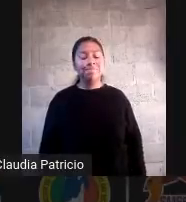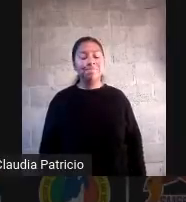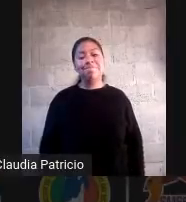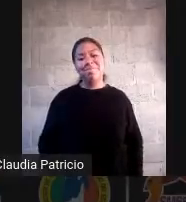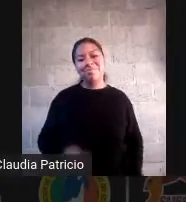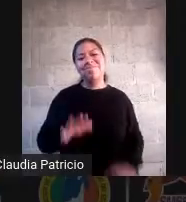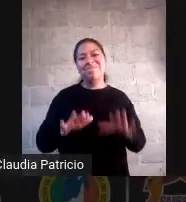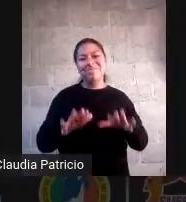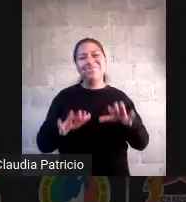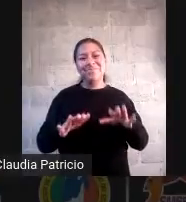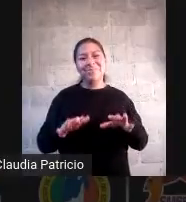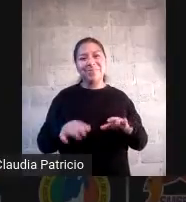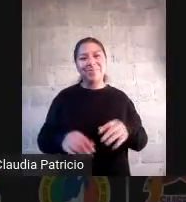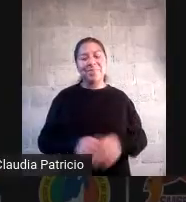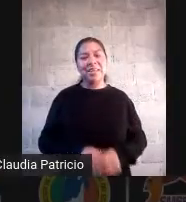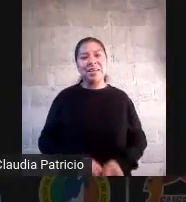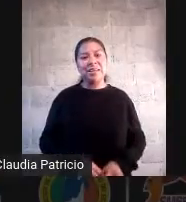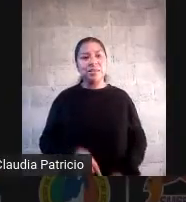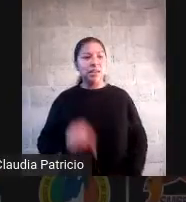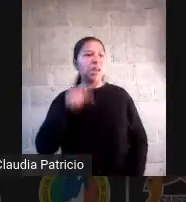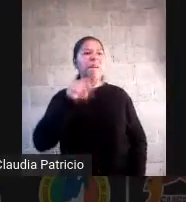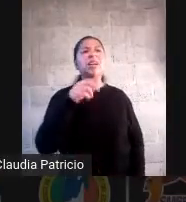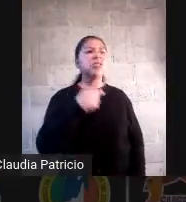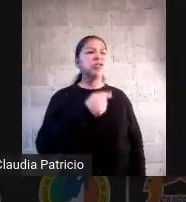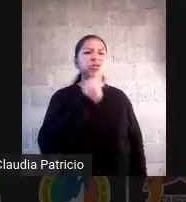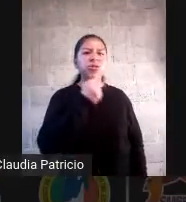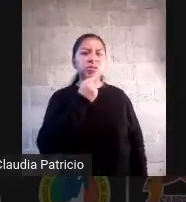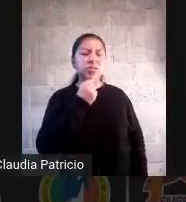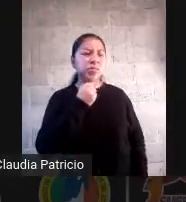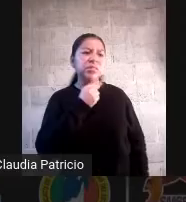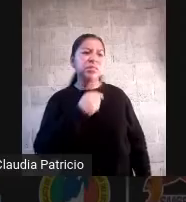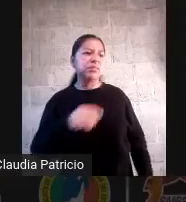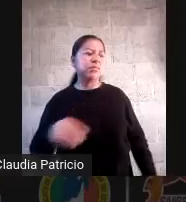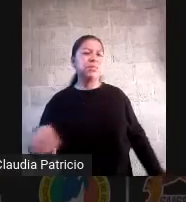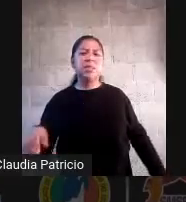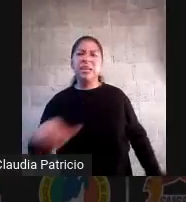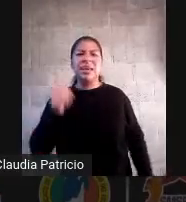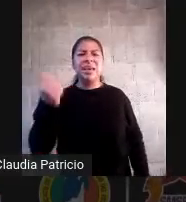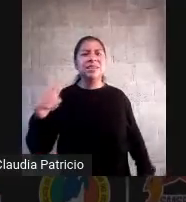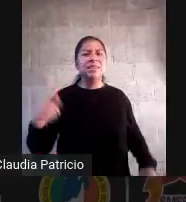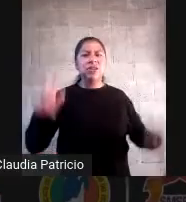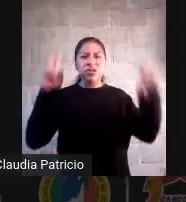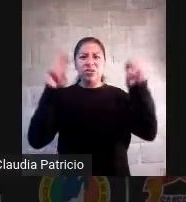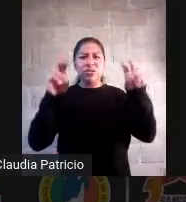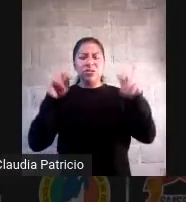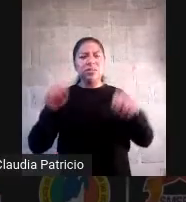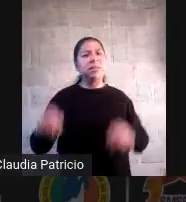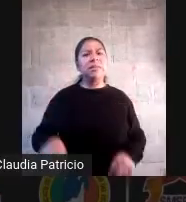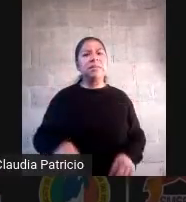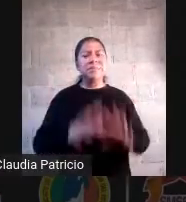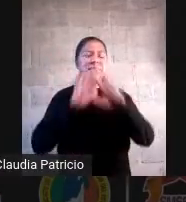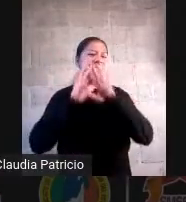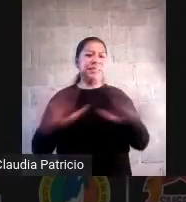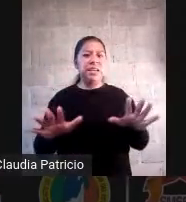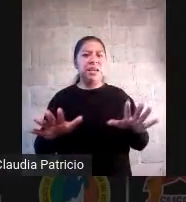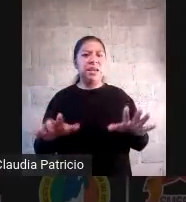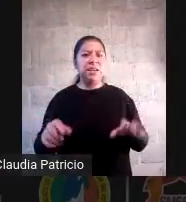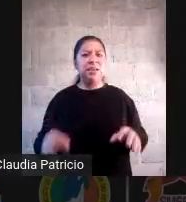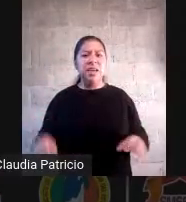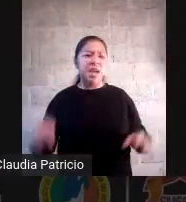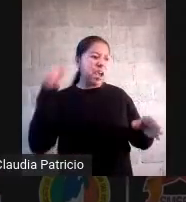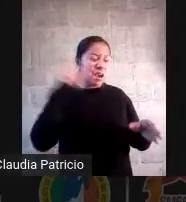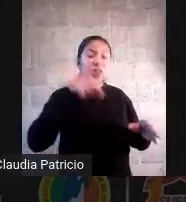también con mucha frecuencia se les dice a ver niño no te vayas con otro tema estamos en el tema del teorema de pitágoras estamos con el tema de los